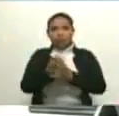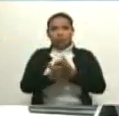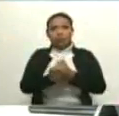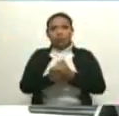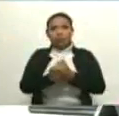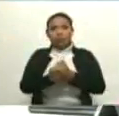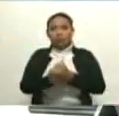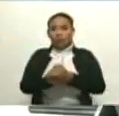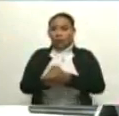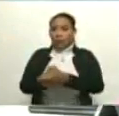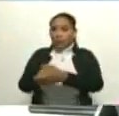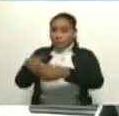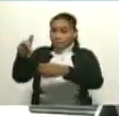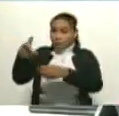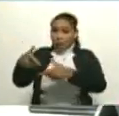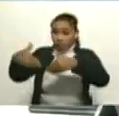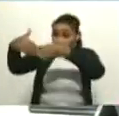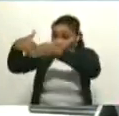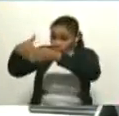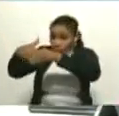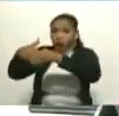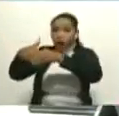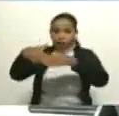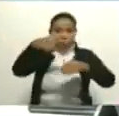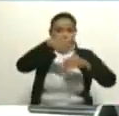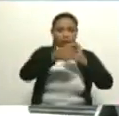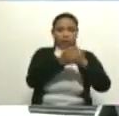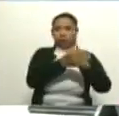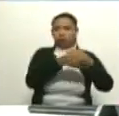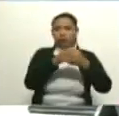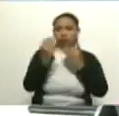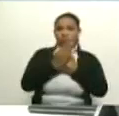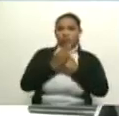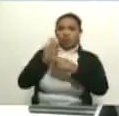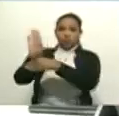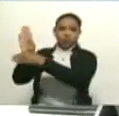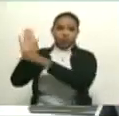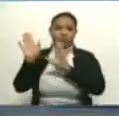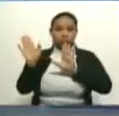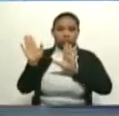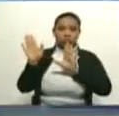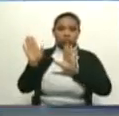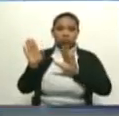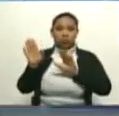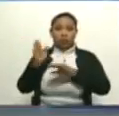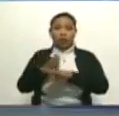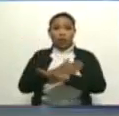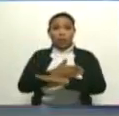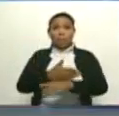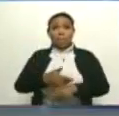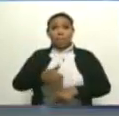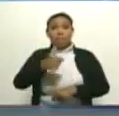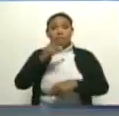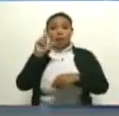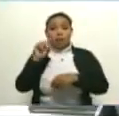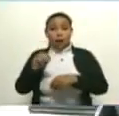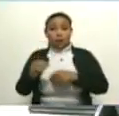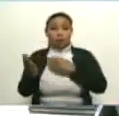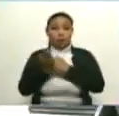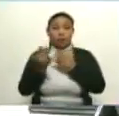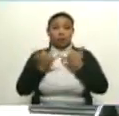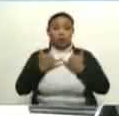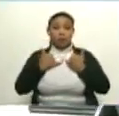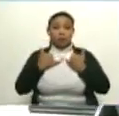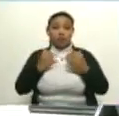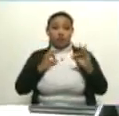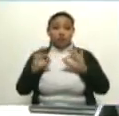Cuando saluda la gente, te echas alcohol. Cuidarse, pues, siempre es importante, doctor, cuidarse. La prevención sale más barata. La prevención sale más barata.